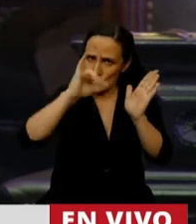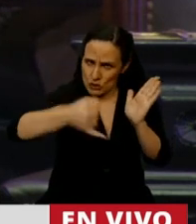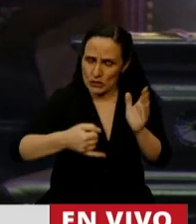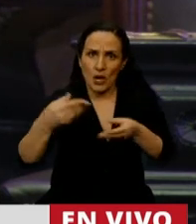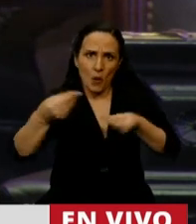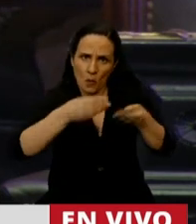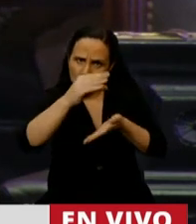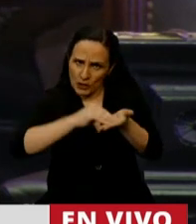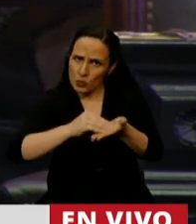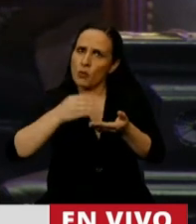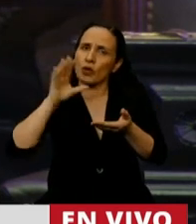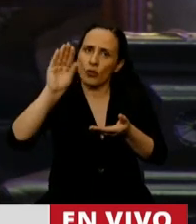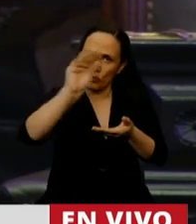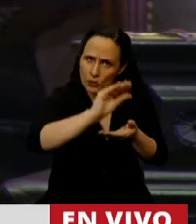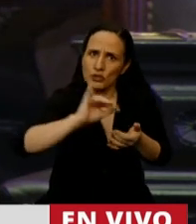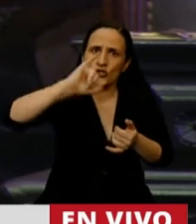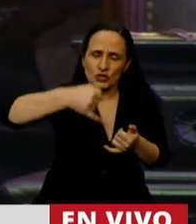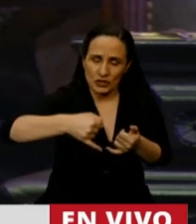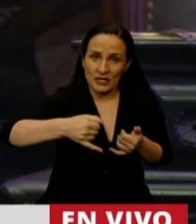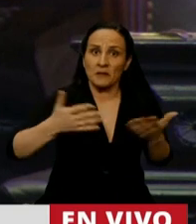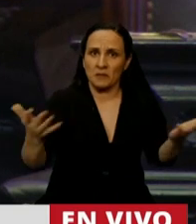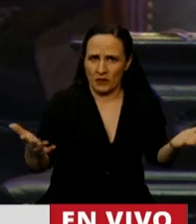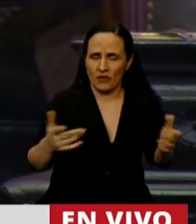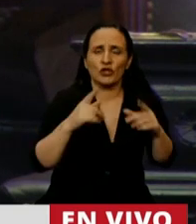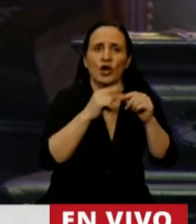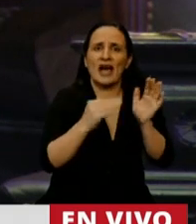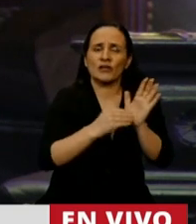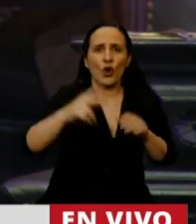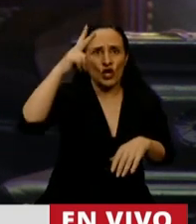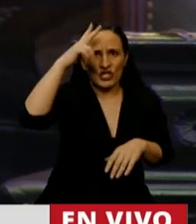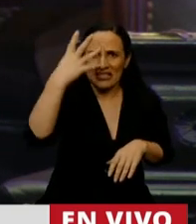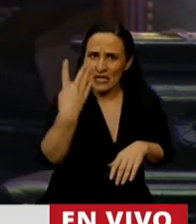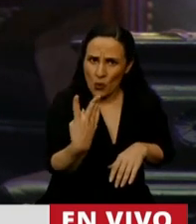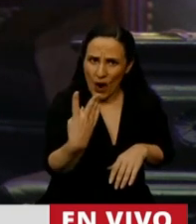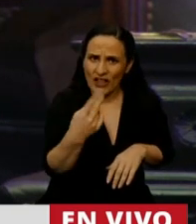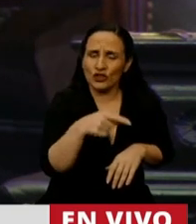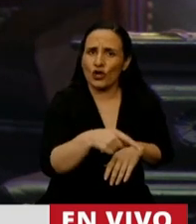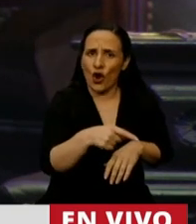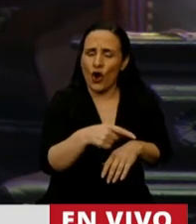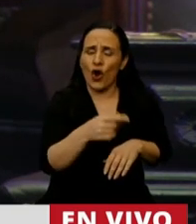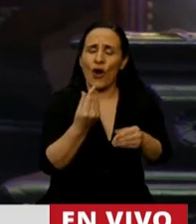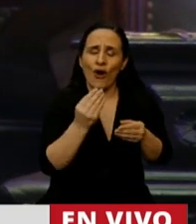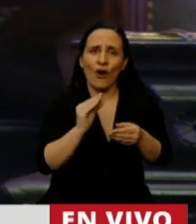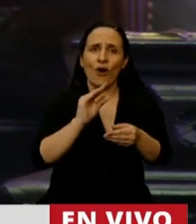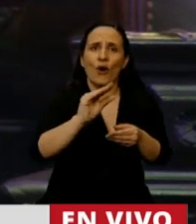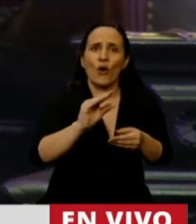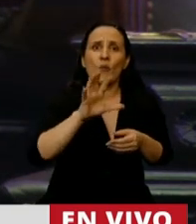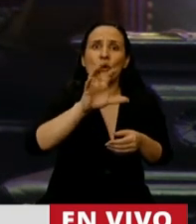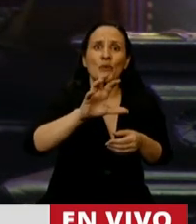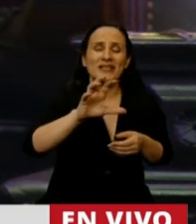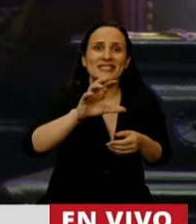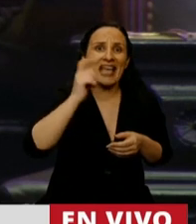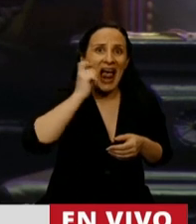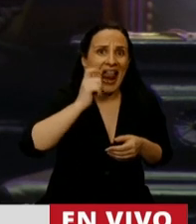presupuestariamente posible. Ahí está el artículo 84, que incluso incrementa la asignación a la provincia de La